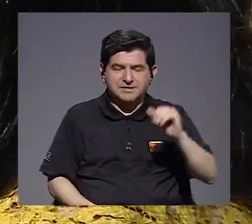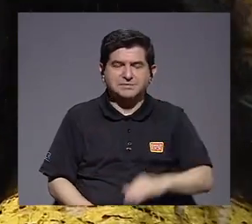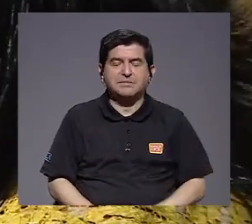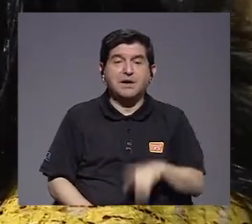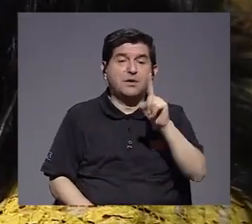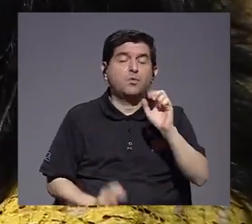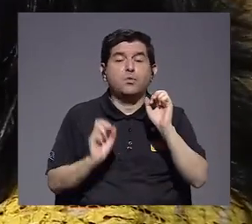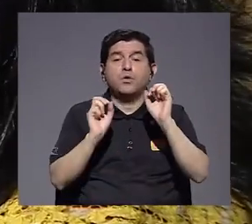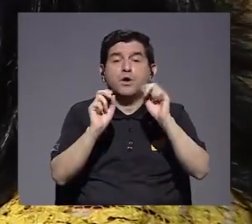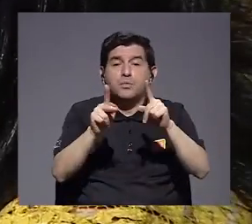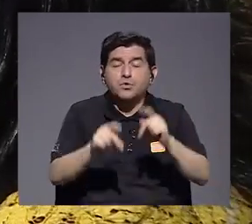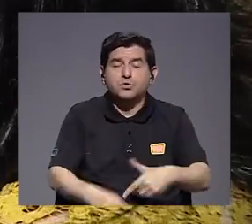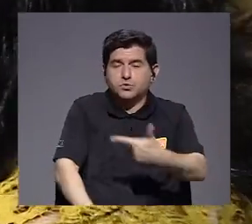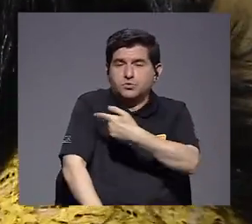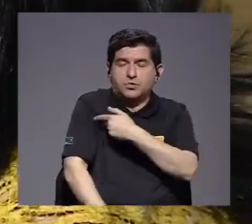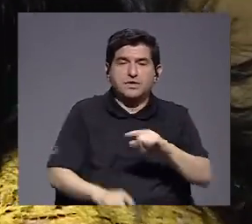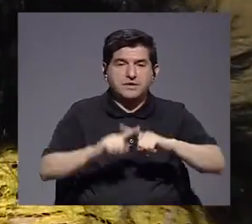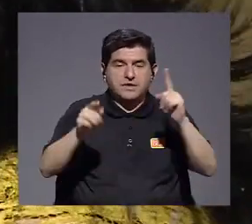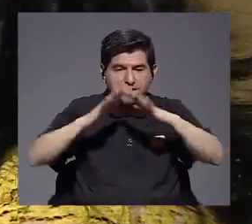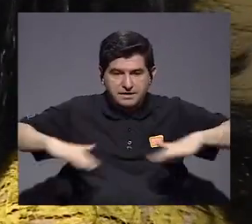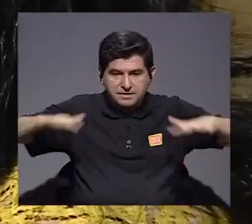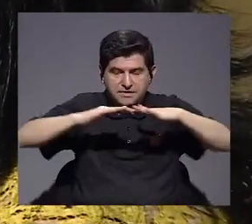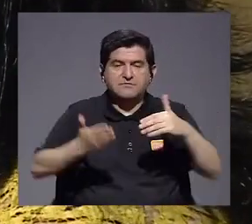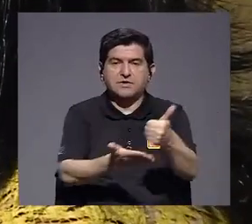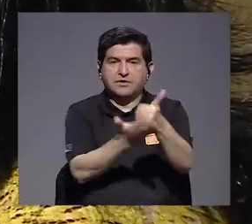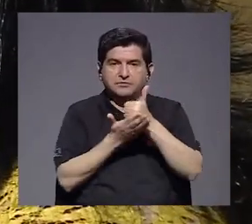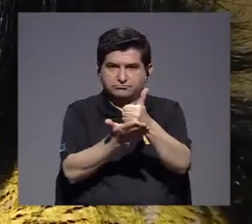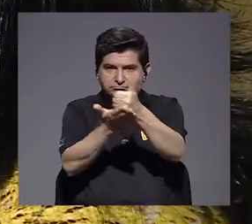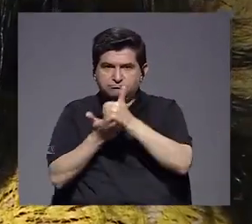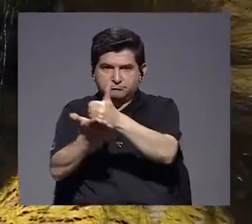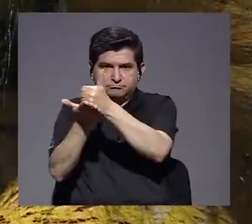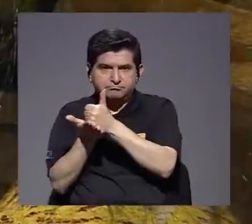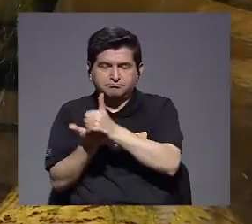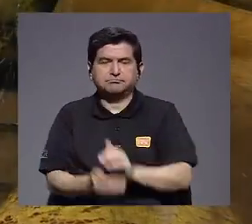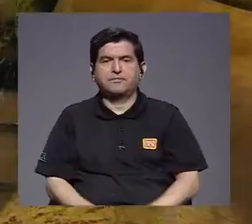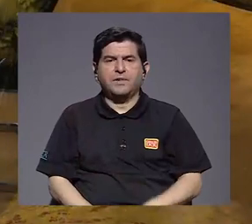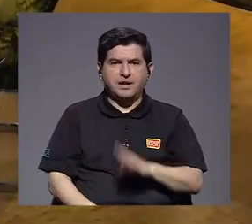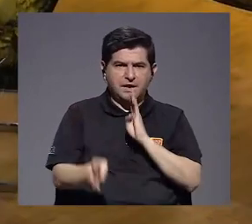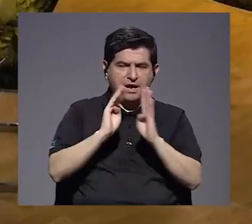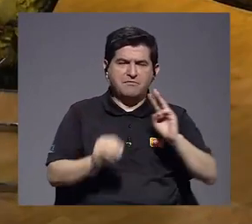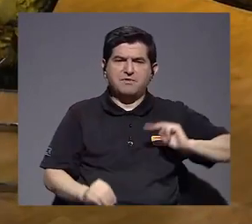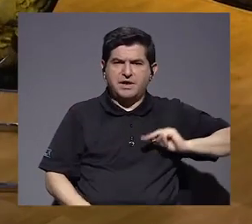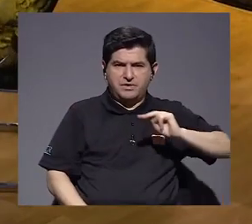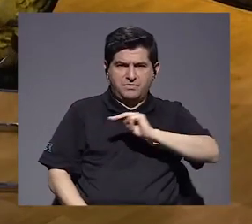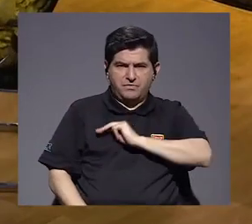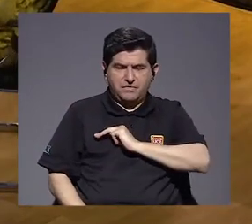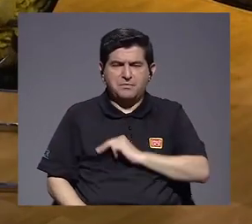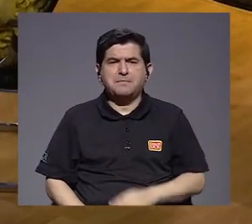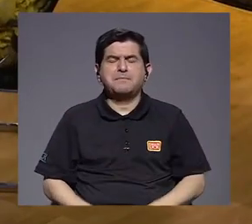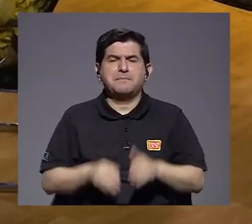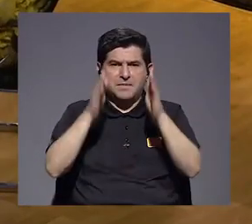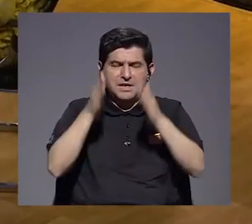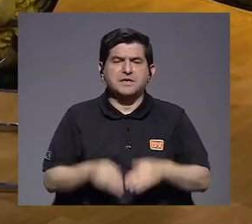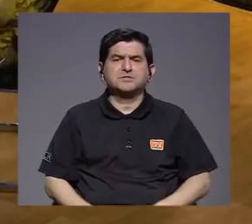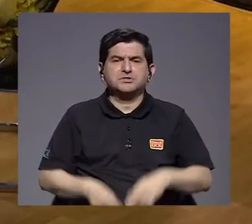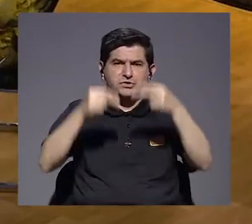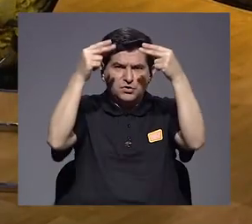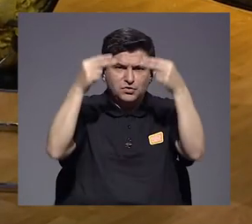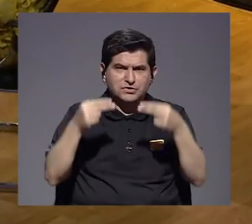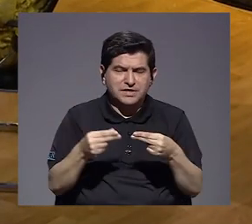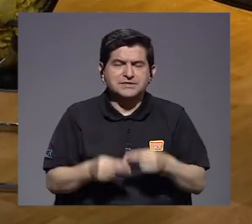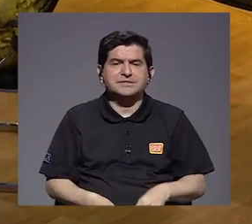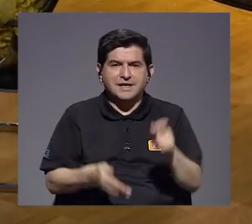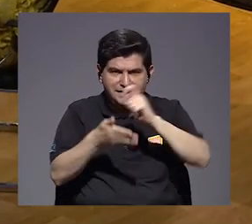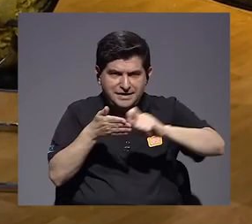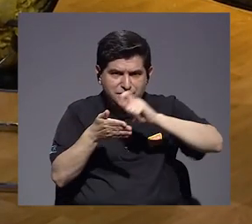y tantos otros espacios cotidianos y que nos aportan mucho. Sí, ha hablado con el ministro de Hacienda sobre el salario escolar. Salario escolar,